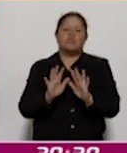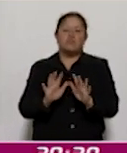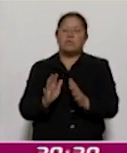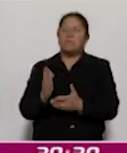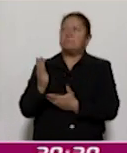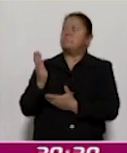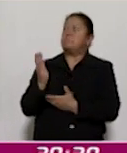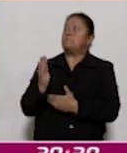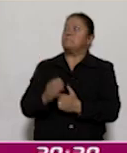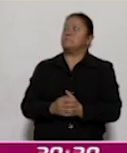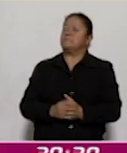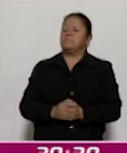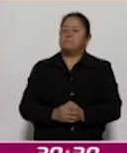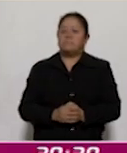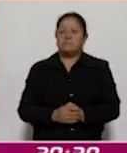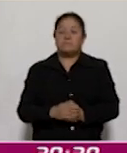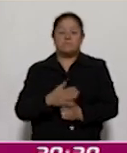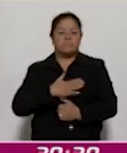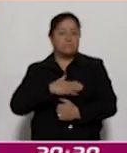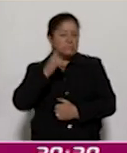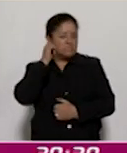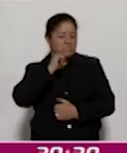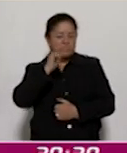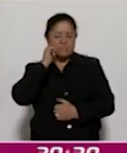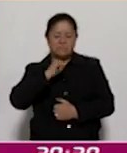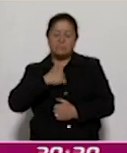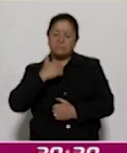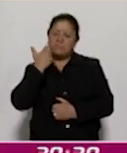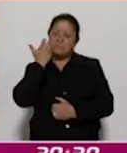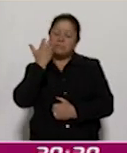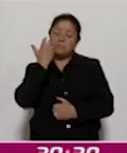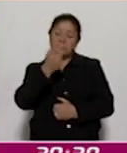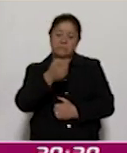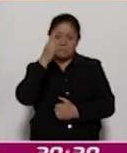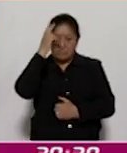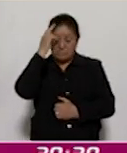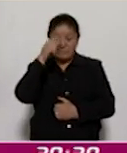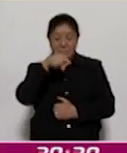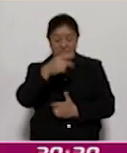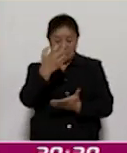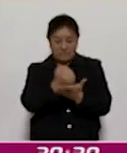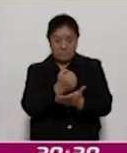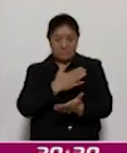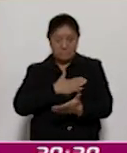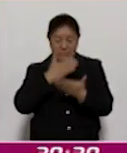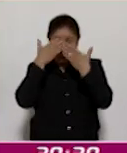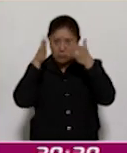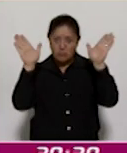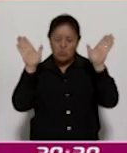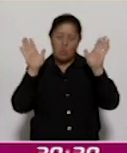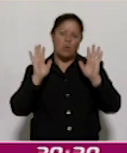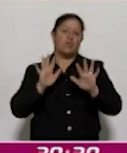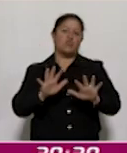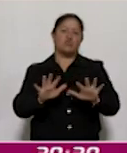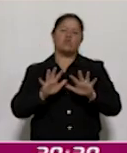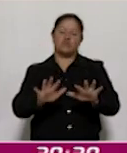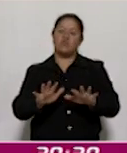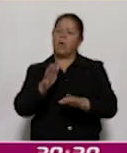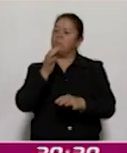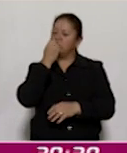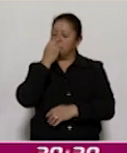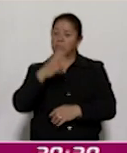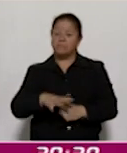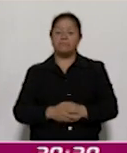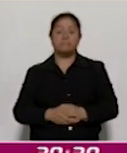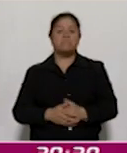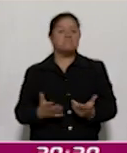cosas que siempre he querido es pues pisar villas artes y este premio me abrió las puertas para mí, fue algo increíble. Prácticamente fue como el